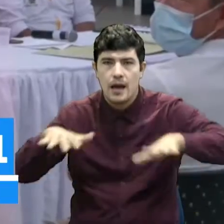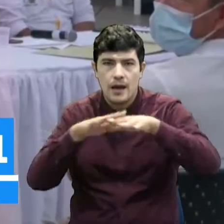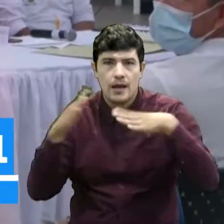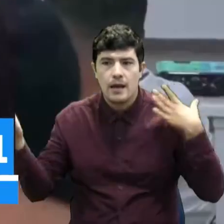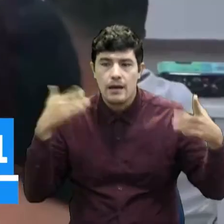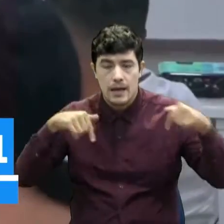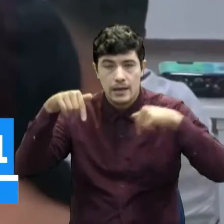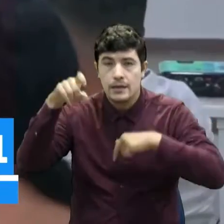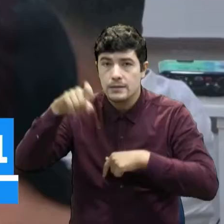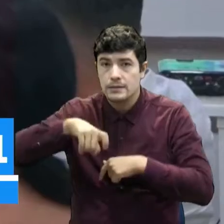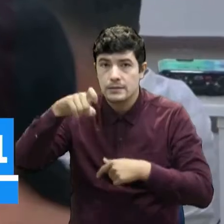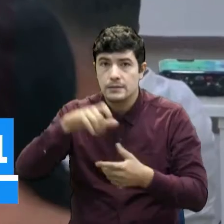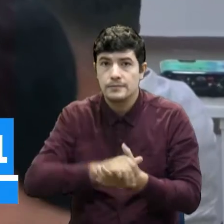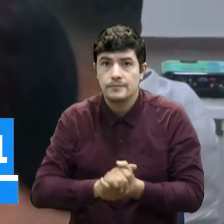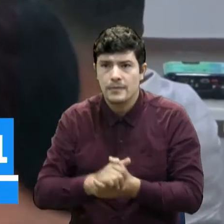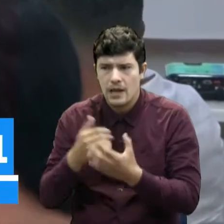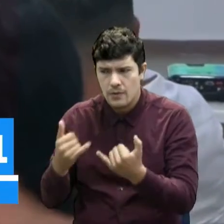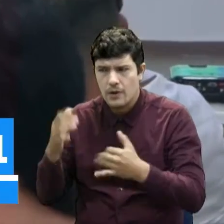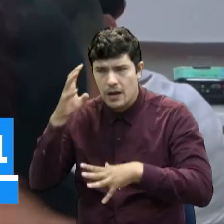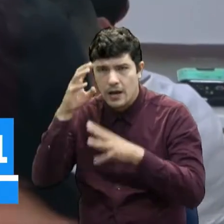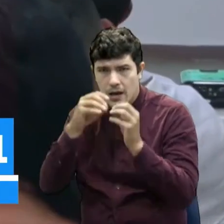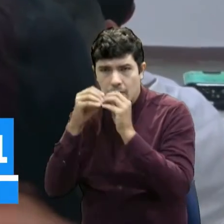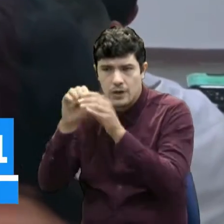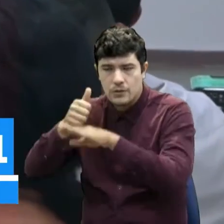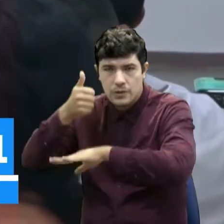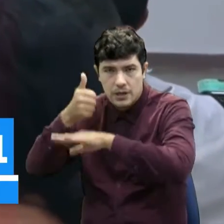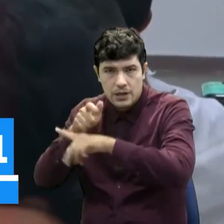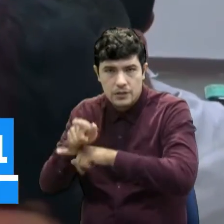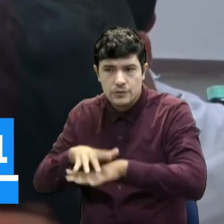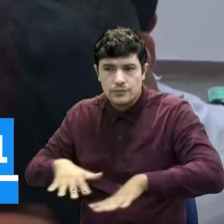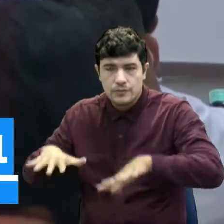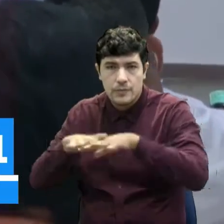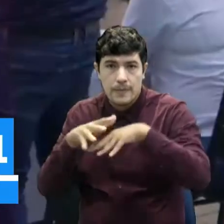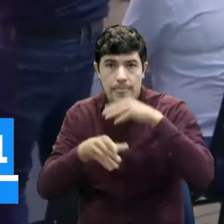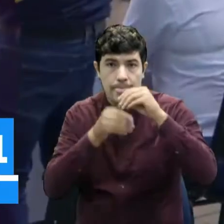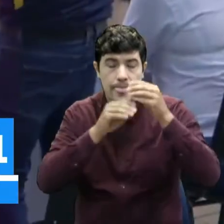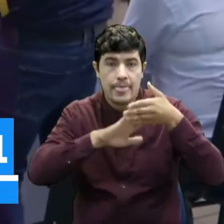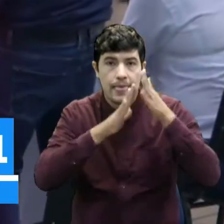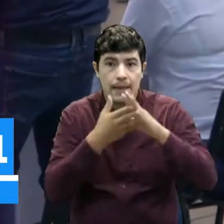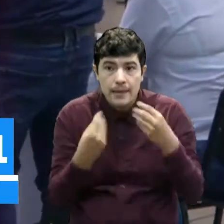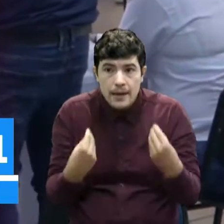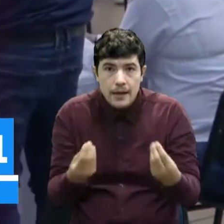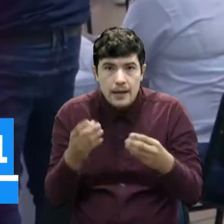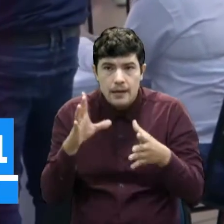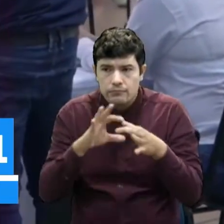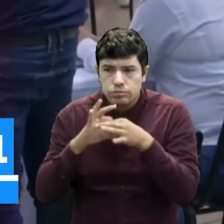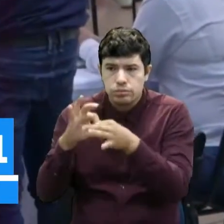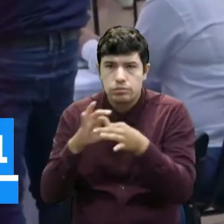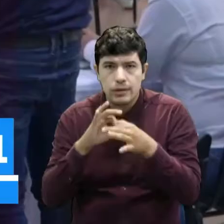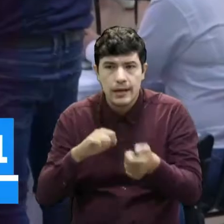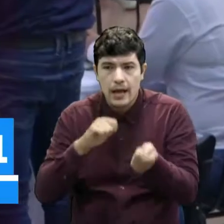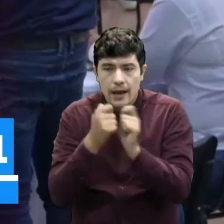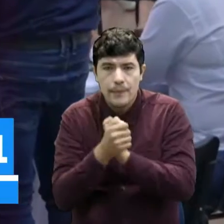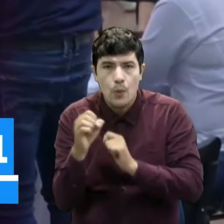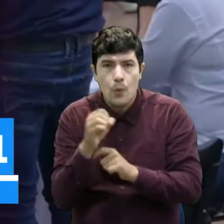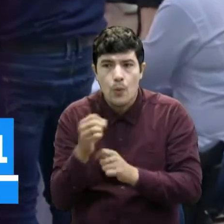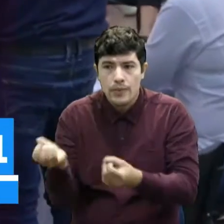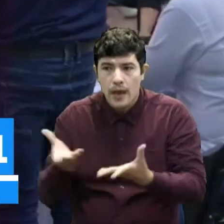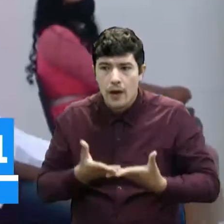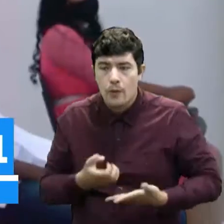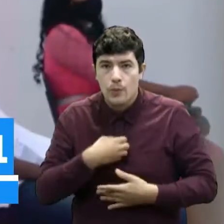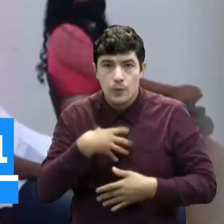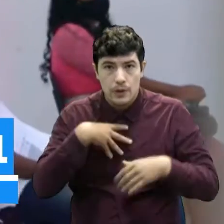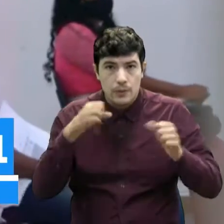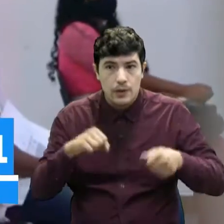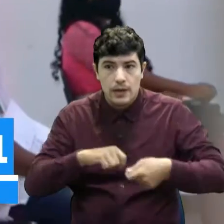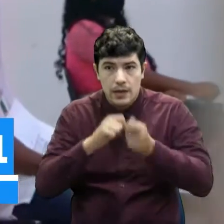en el distrito de Barranca Bermeja. Se llegaron acuerdos entre las autoridades locales y la comunidad para que juntos se generen cambios y oportunidades que favorezcan a